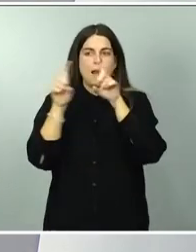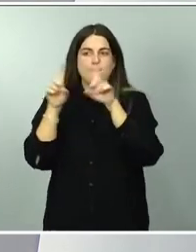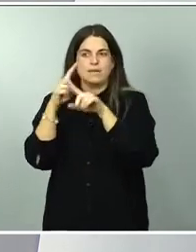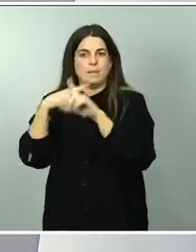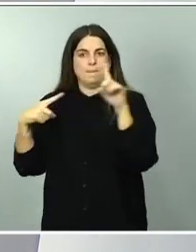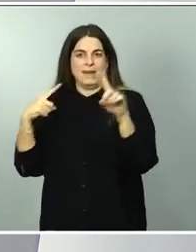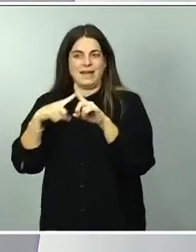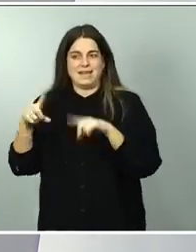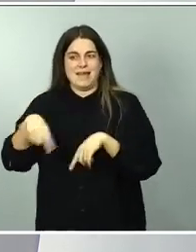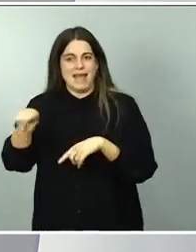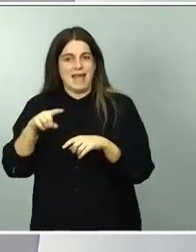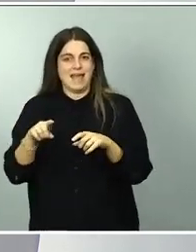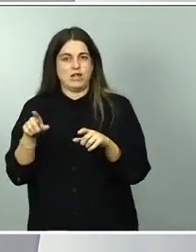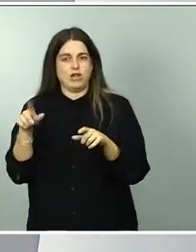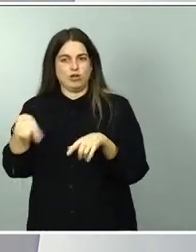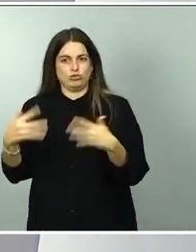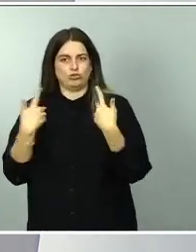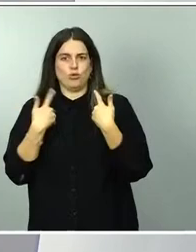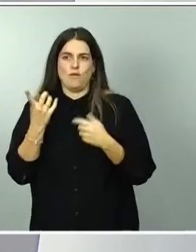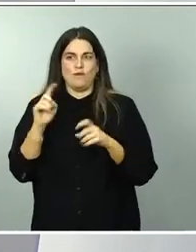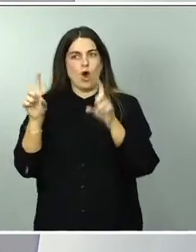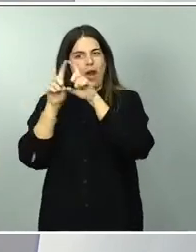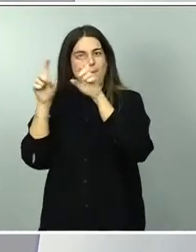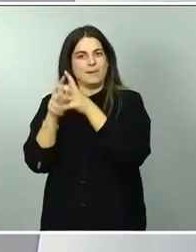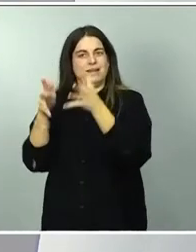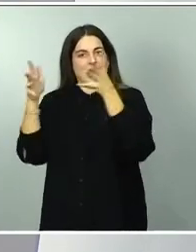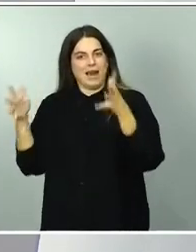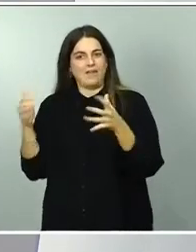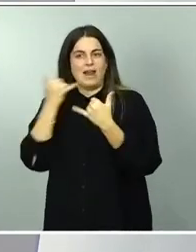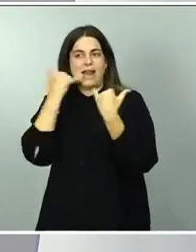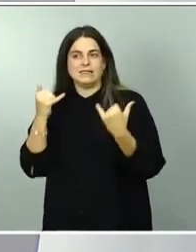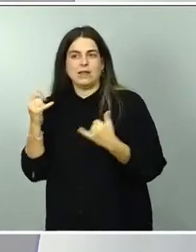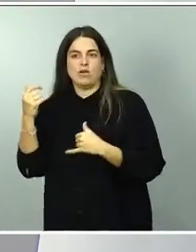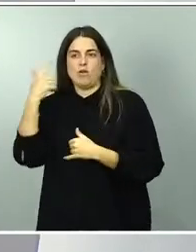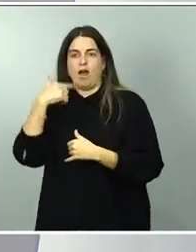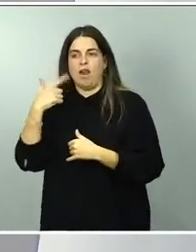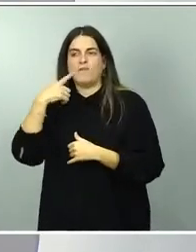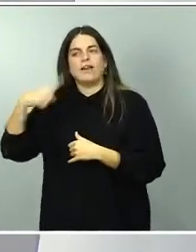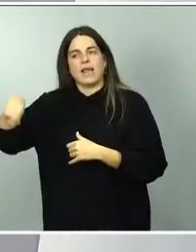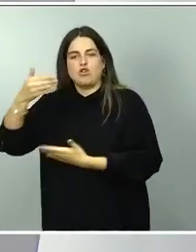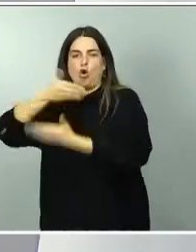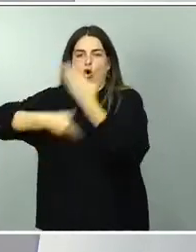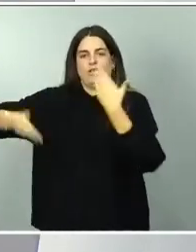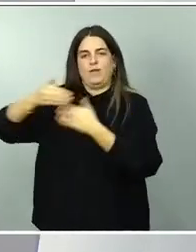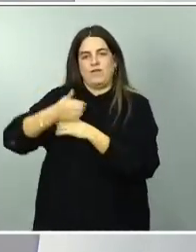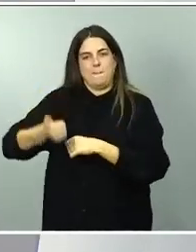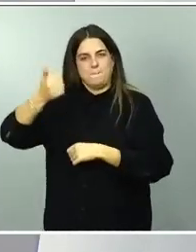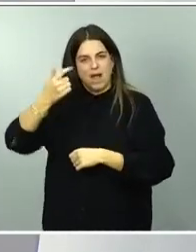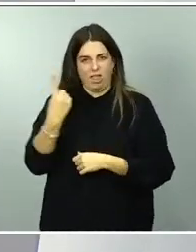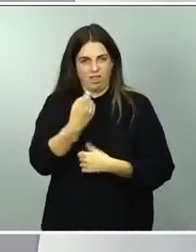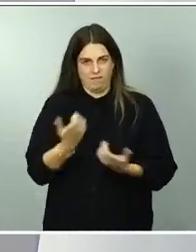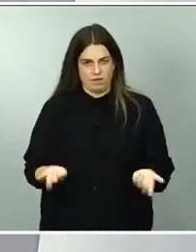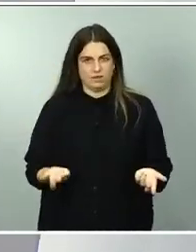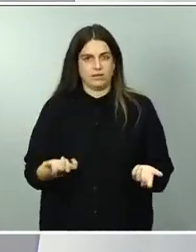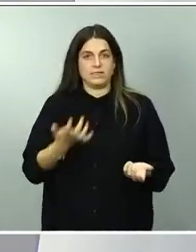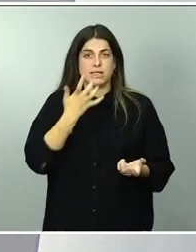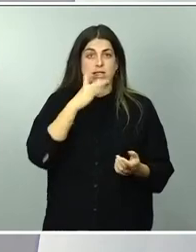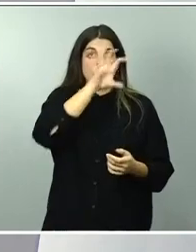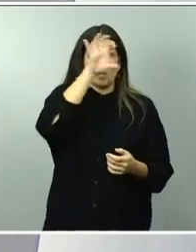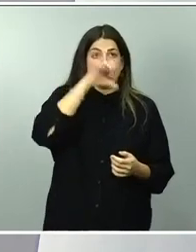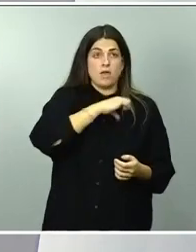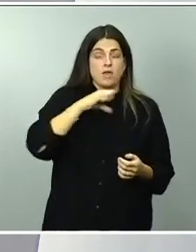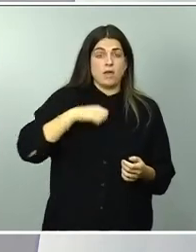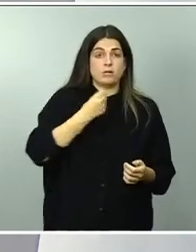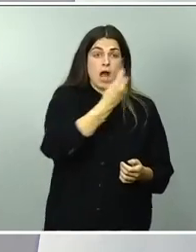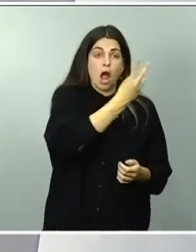en vez de las grandes energéticas o la banca quienes contribuyan más. porque cuando algunas comunidades recurren